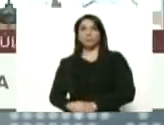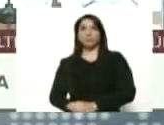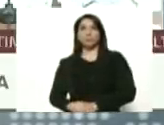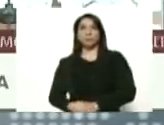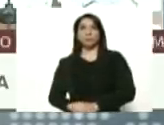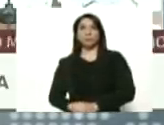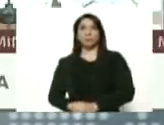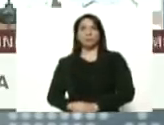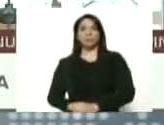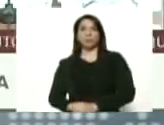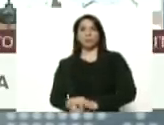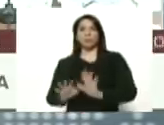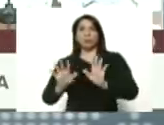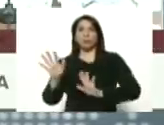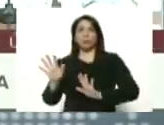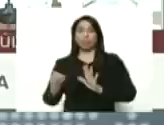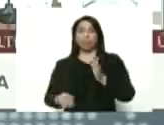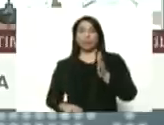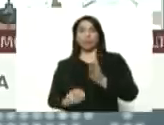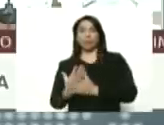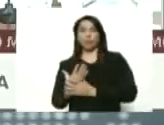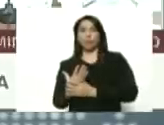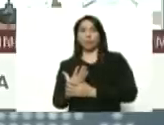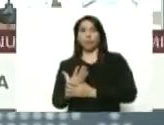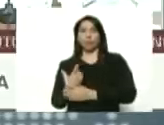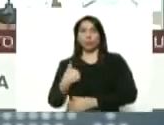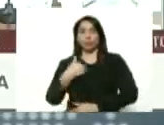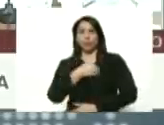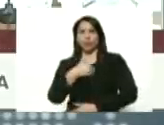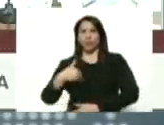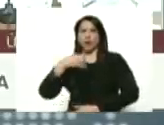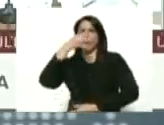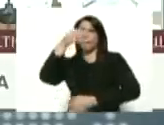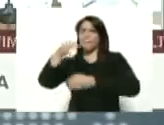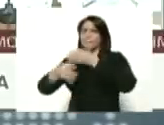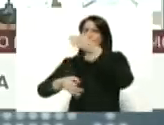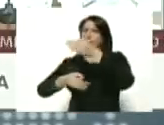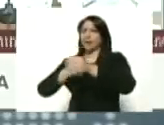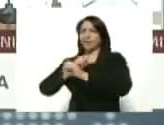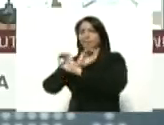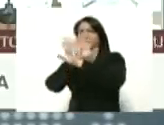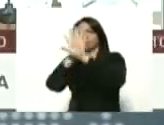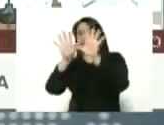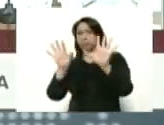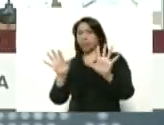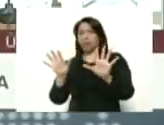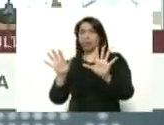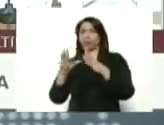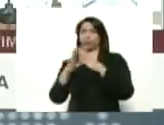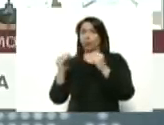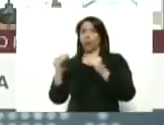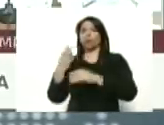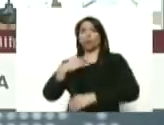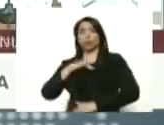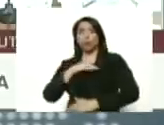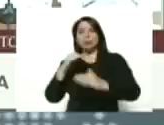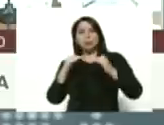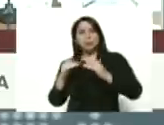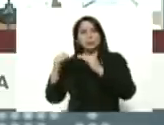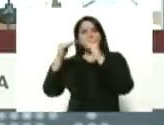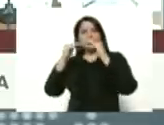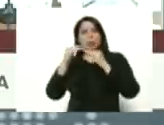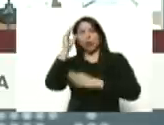Desde el 15 de mayo, quiero explicar bien todo, para que todos estemos en situación, tengamos